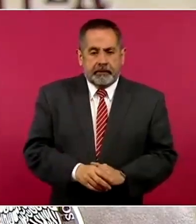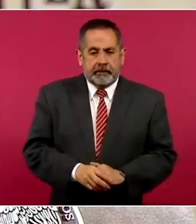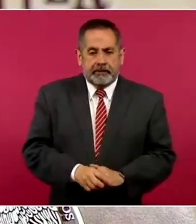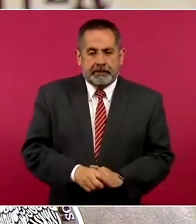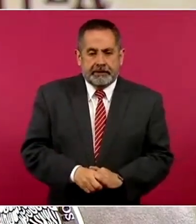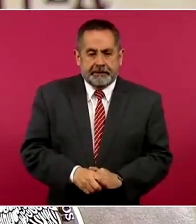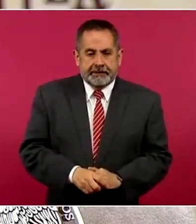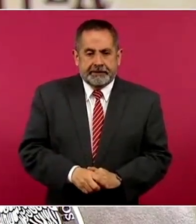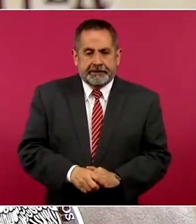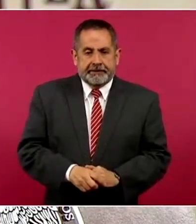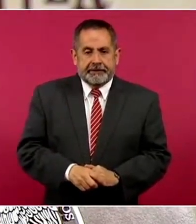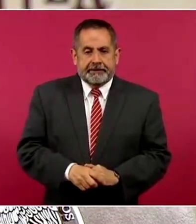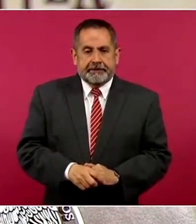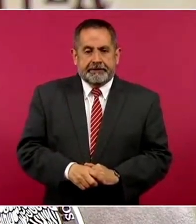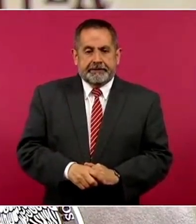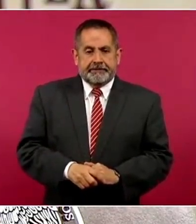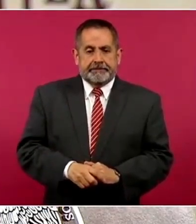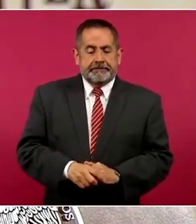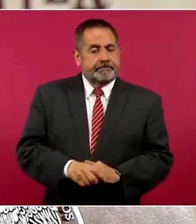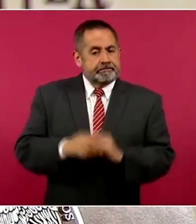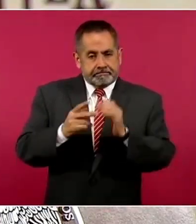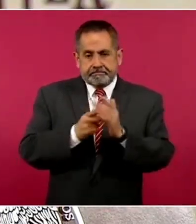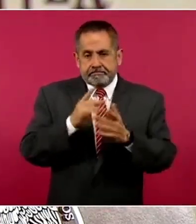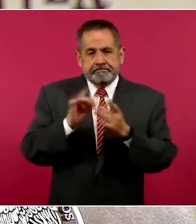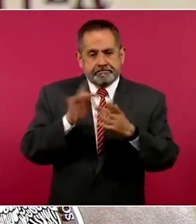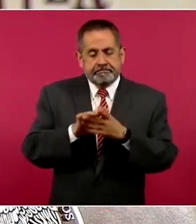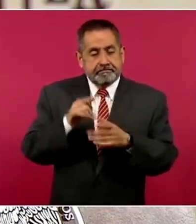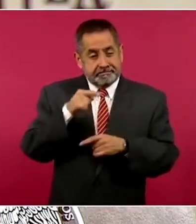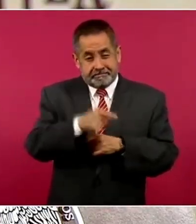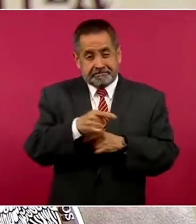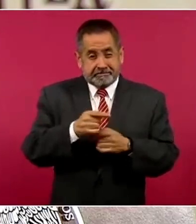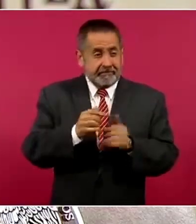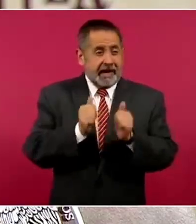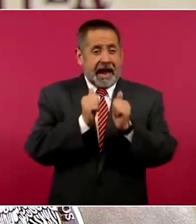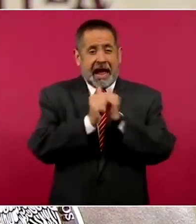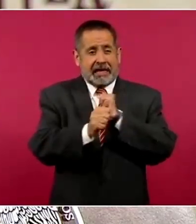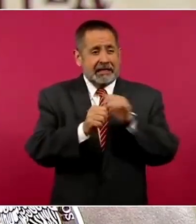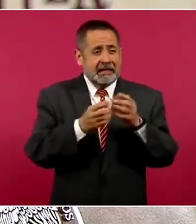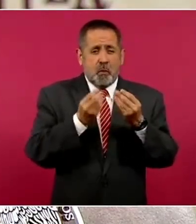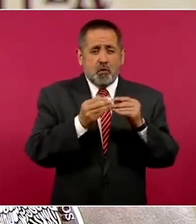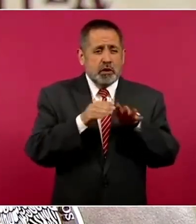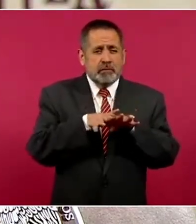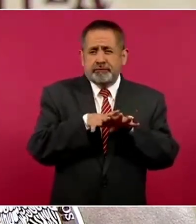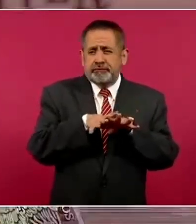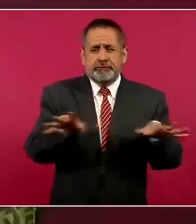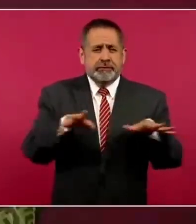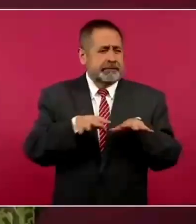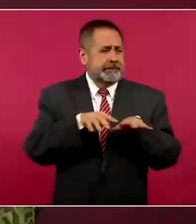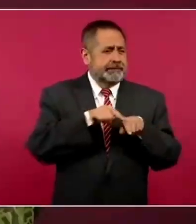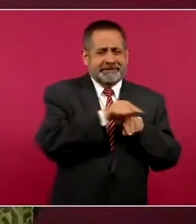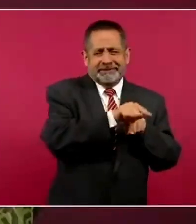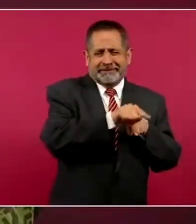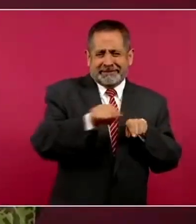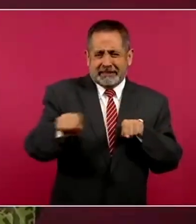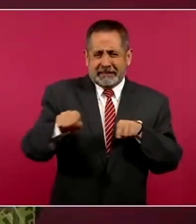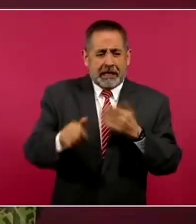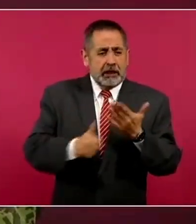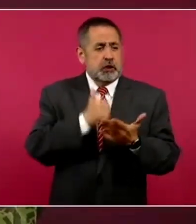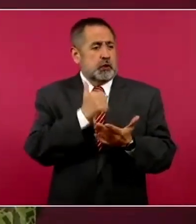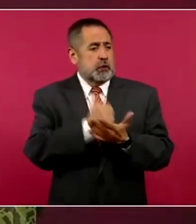Es un estado también, repito, con muchas carreteras, con ciudades importantes,